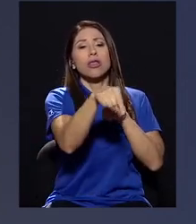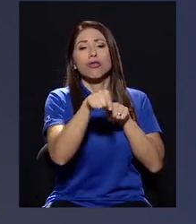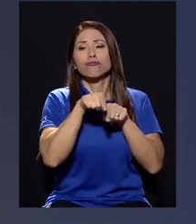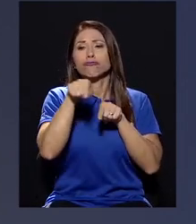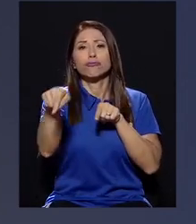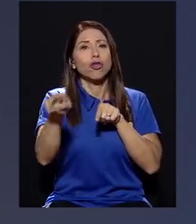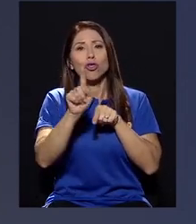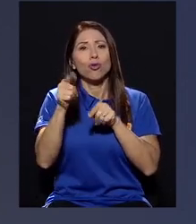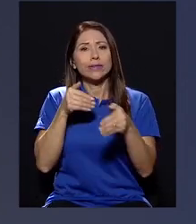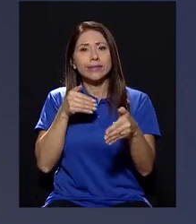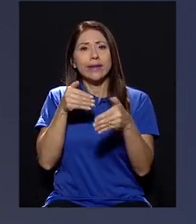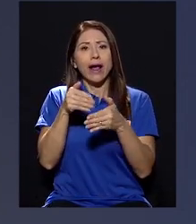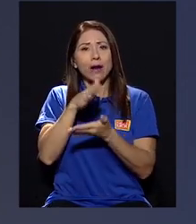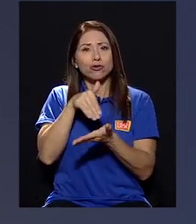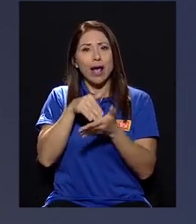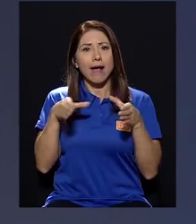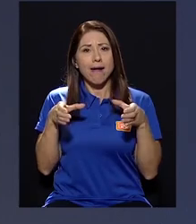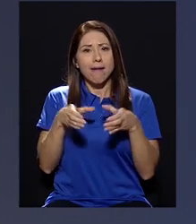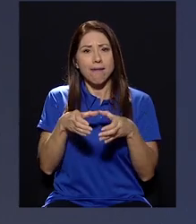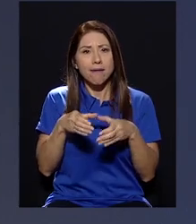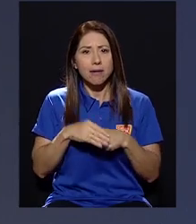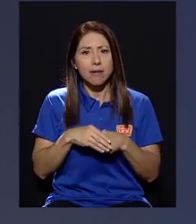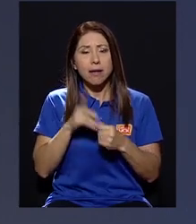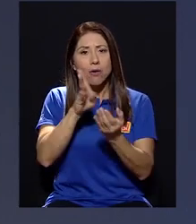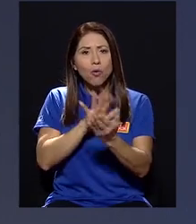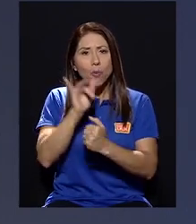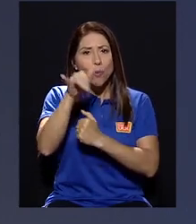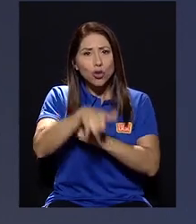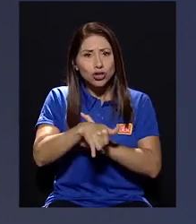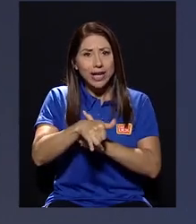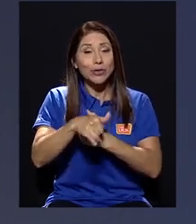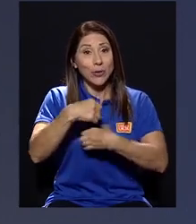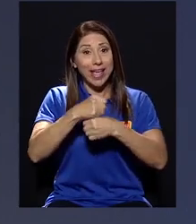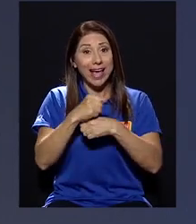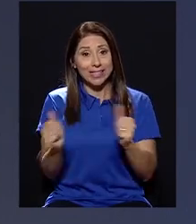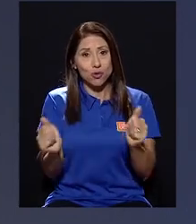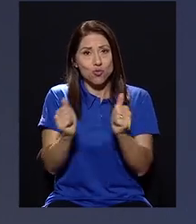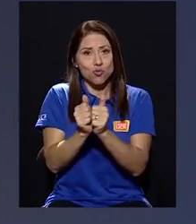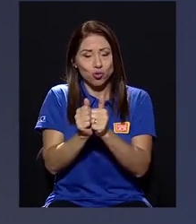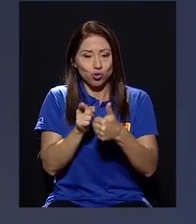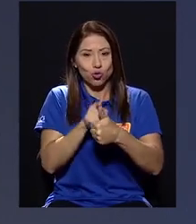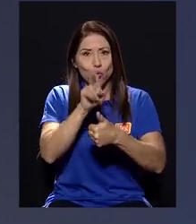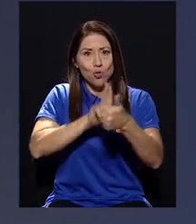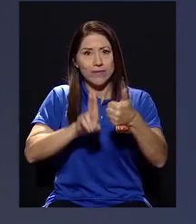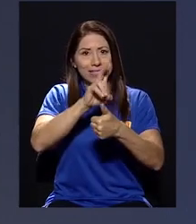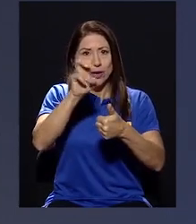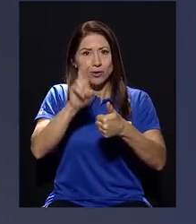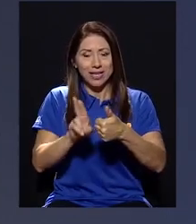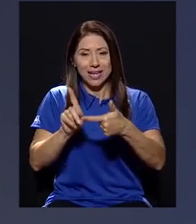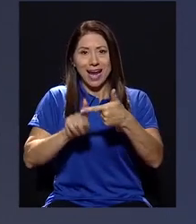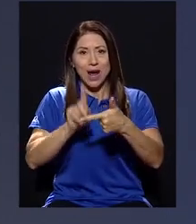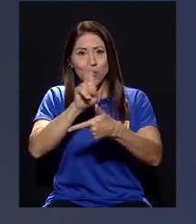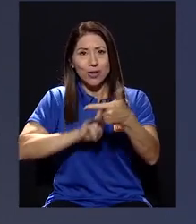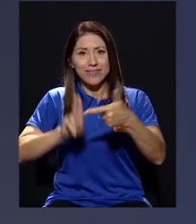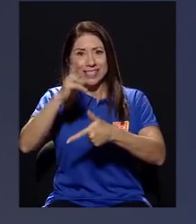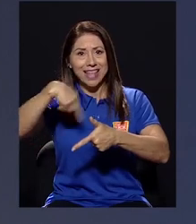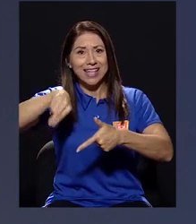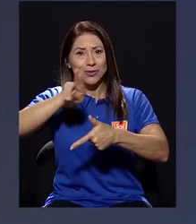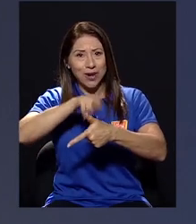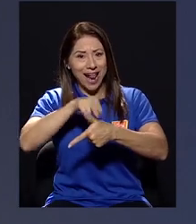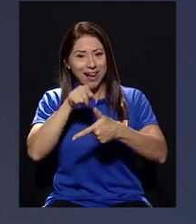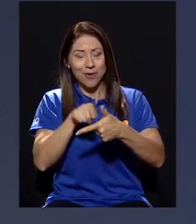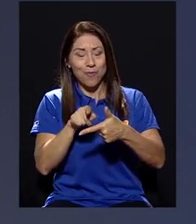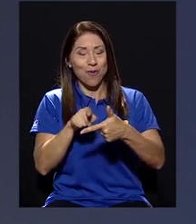este caso en particular, en un proyecto que se viene desarrollando de manera conjunta entre la Universidad de Costa Rica y la Universidad Nacional, casi de manera